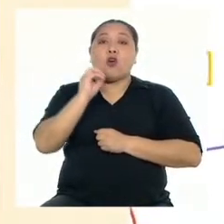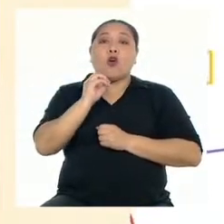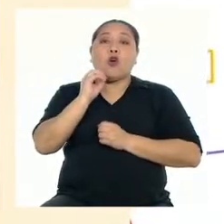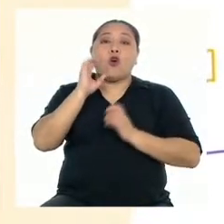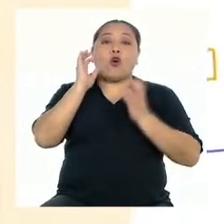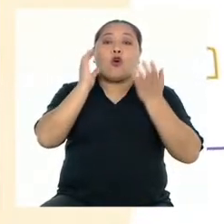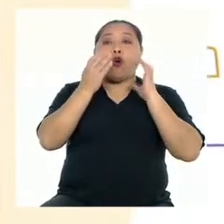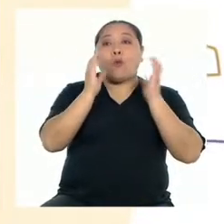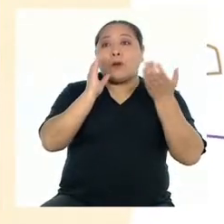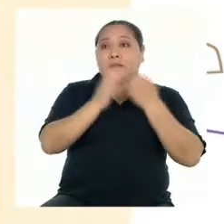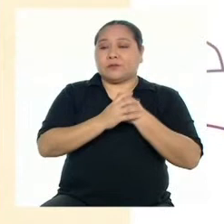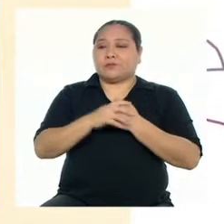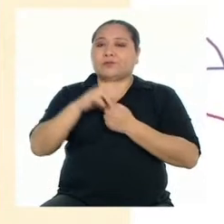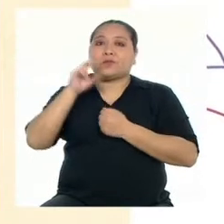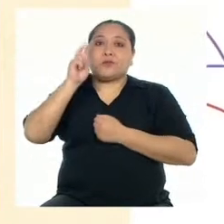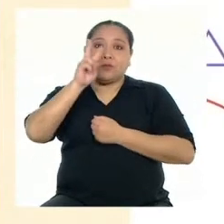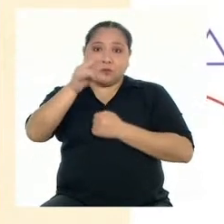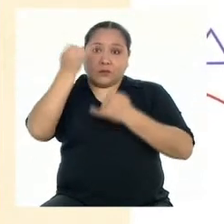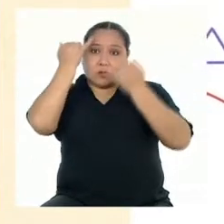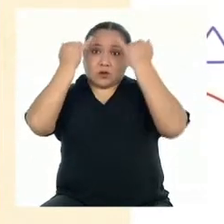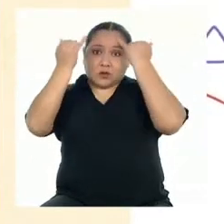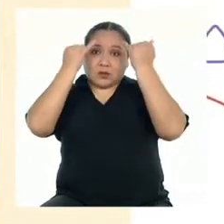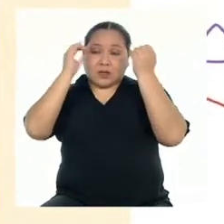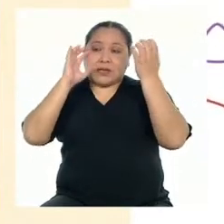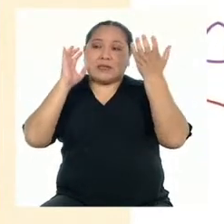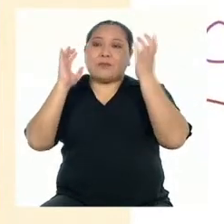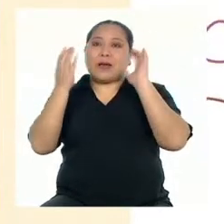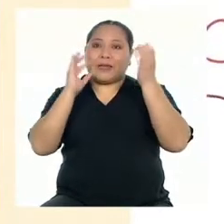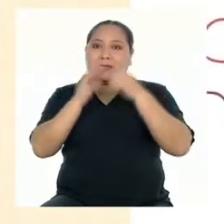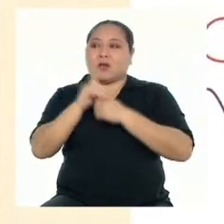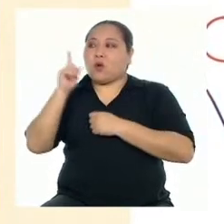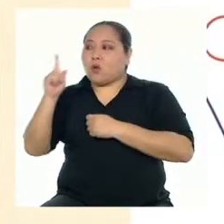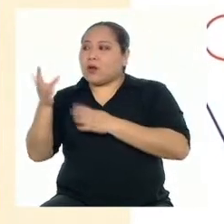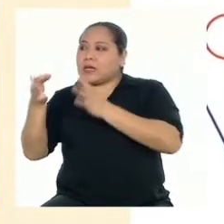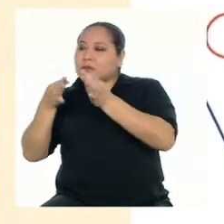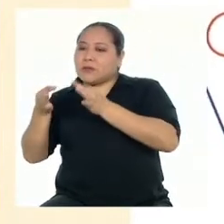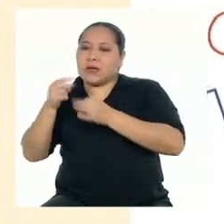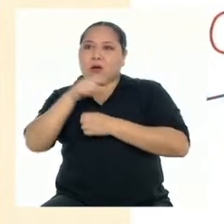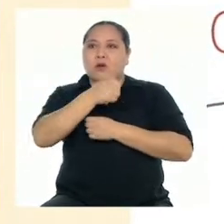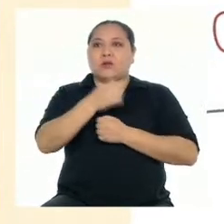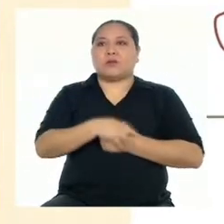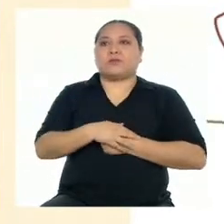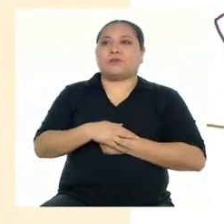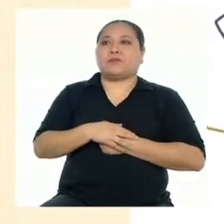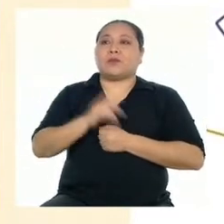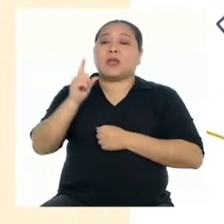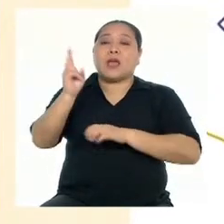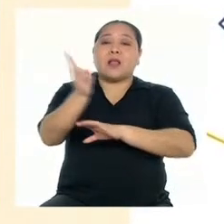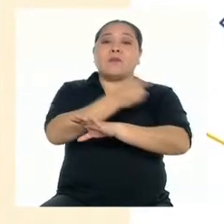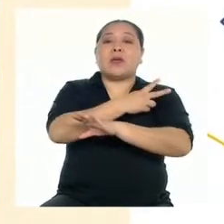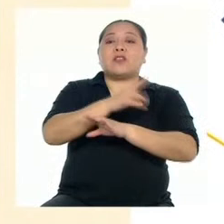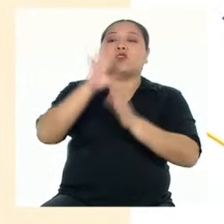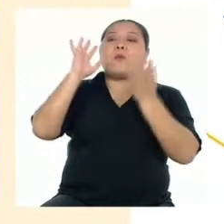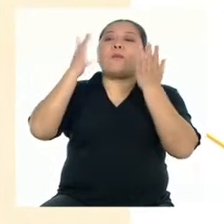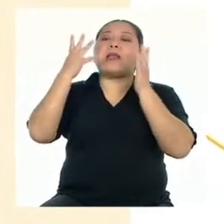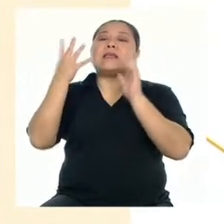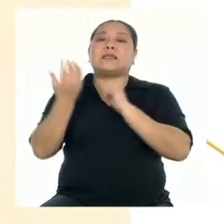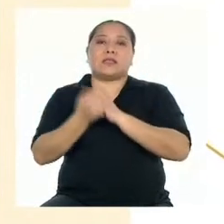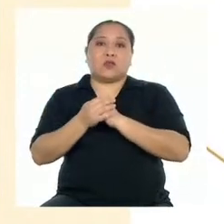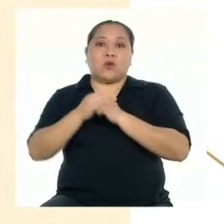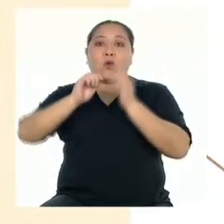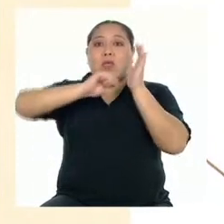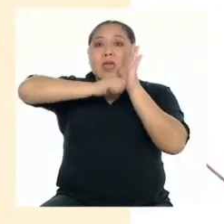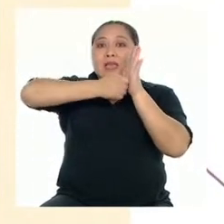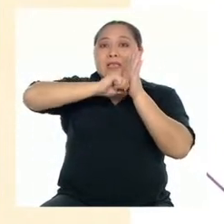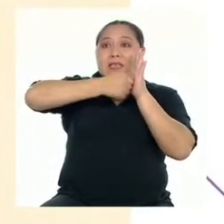entre dos ideas, de modo que una explica a la otra. Que el verso sea como una llave que abra